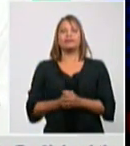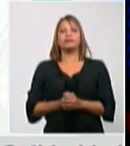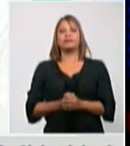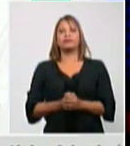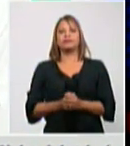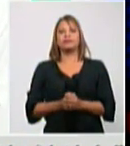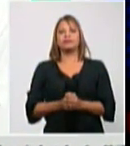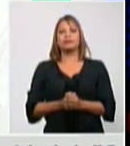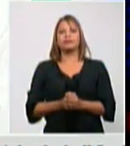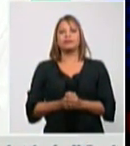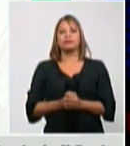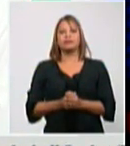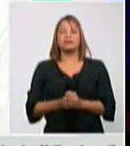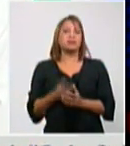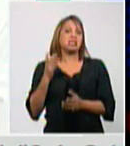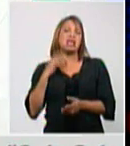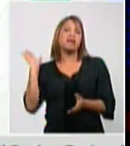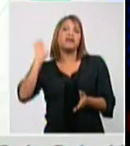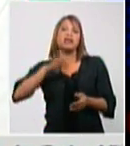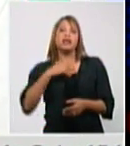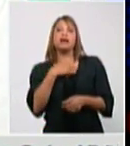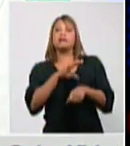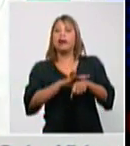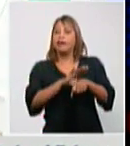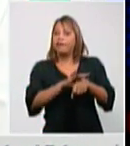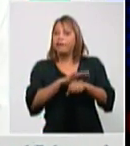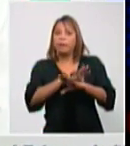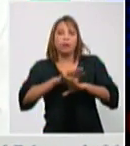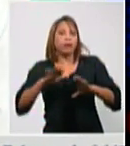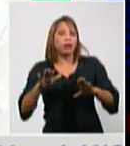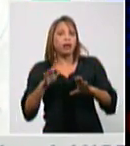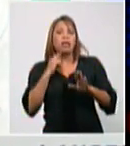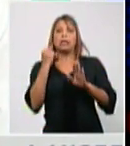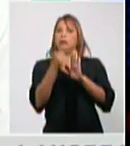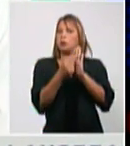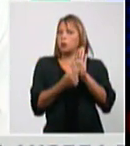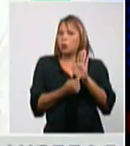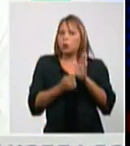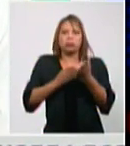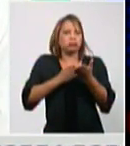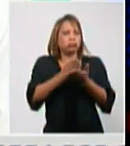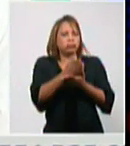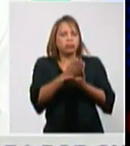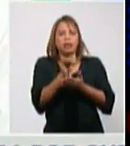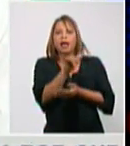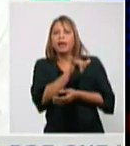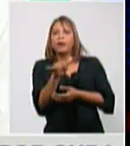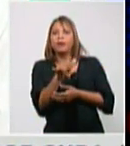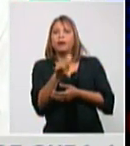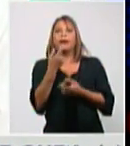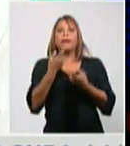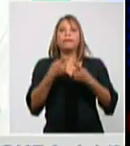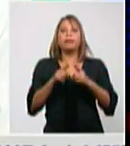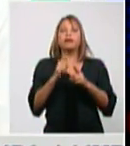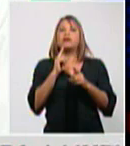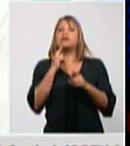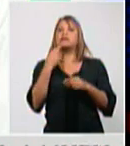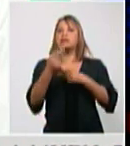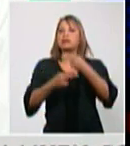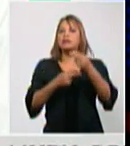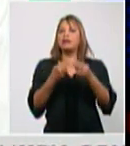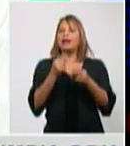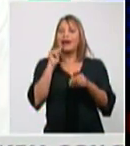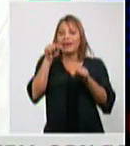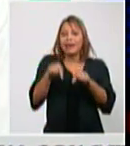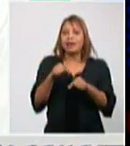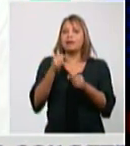incubando la enfermedad y con el protocolo establecido, pues se diagnostican en Cuba. Y de